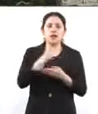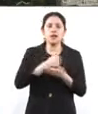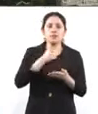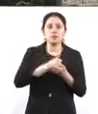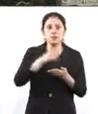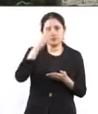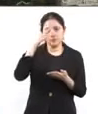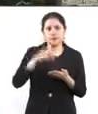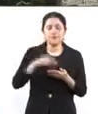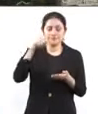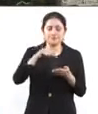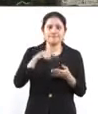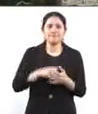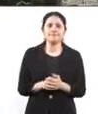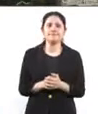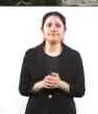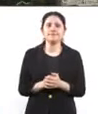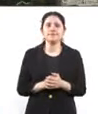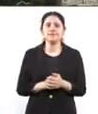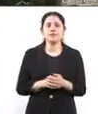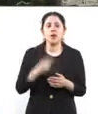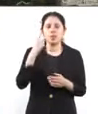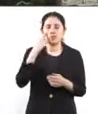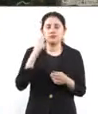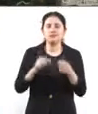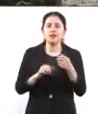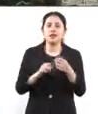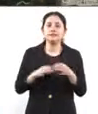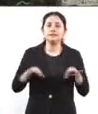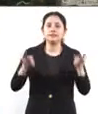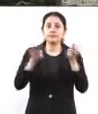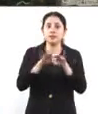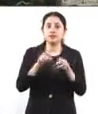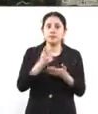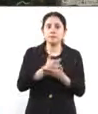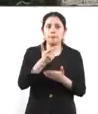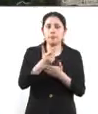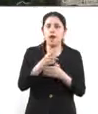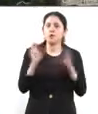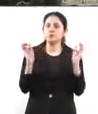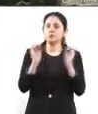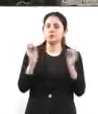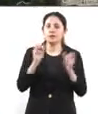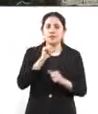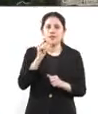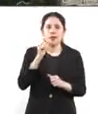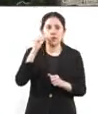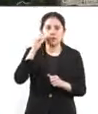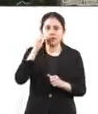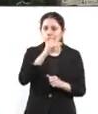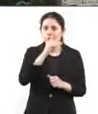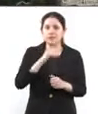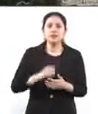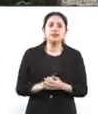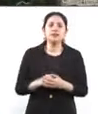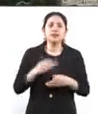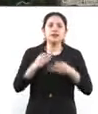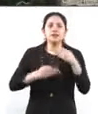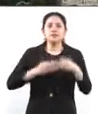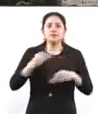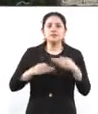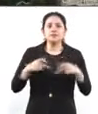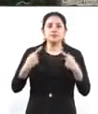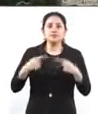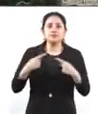Algo importantísimo mencionar es que es gratuita, es decir, todos los promotores independientes, también iniciativa